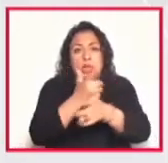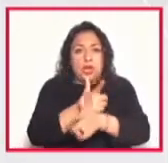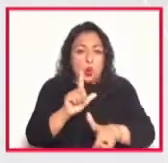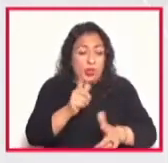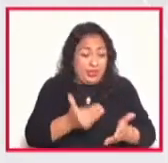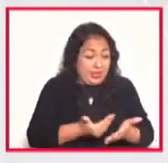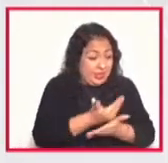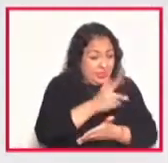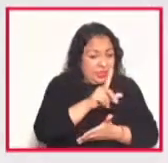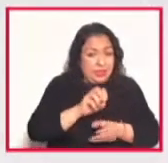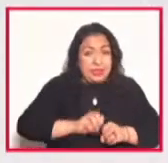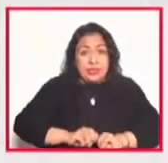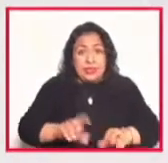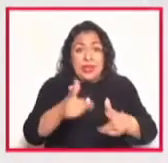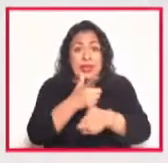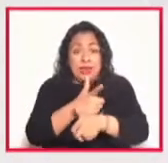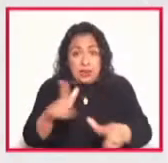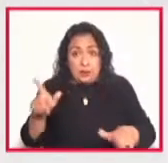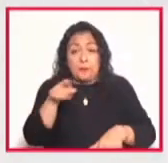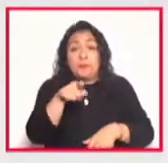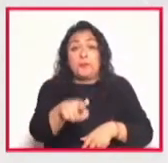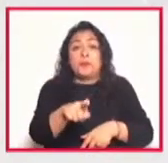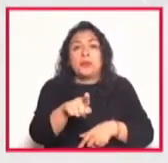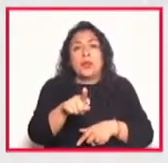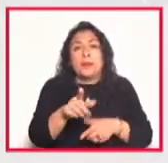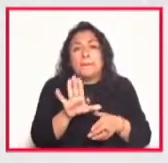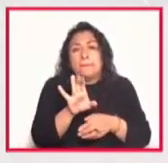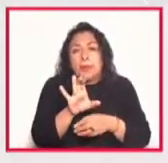una vez que las crías se van